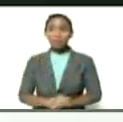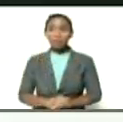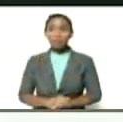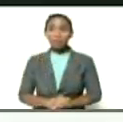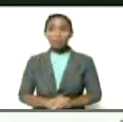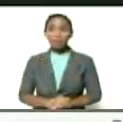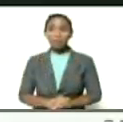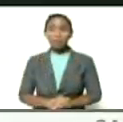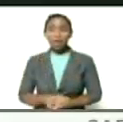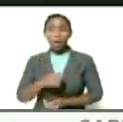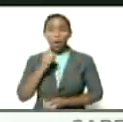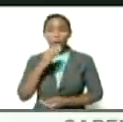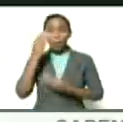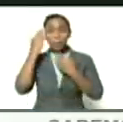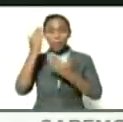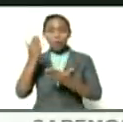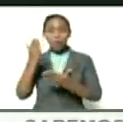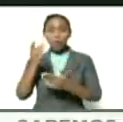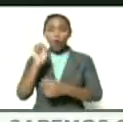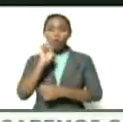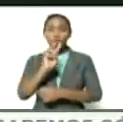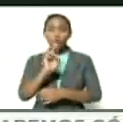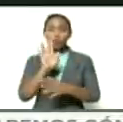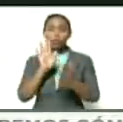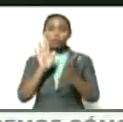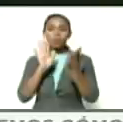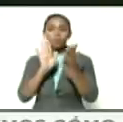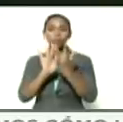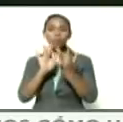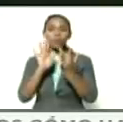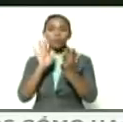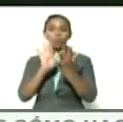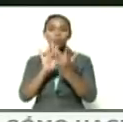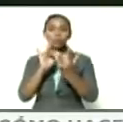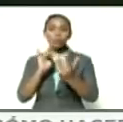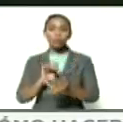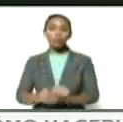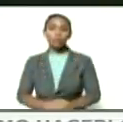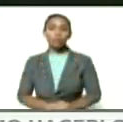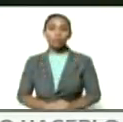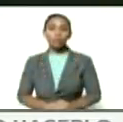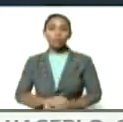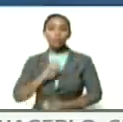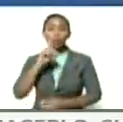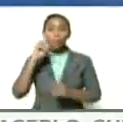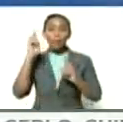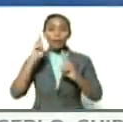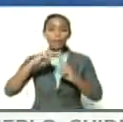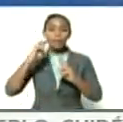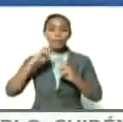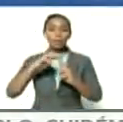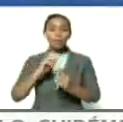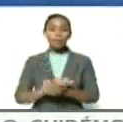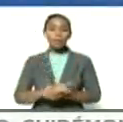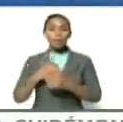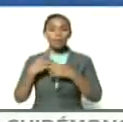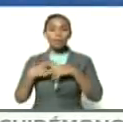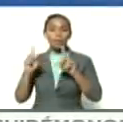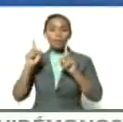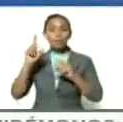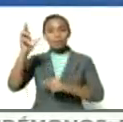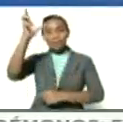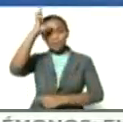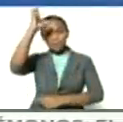bueno mi saludo tenemos dos pases uno para el Táchira y otro para